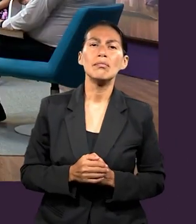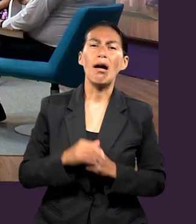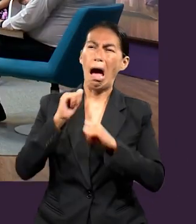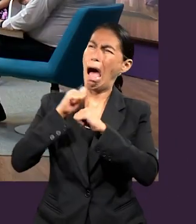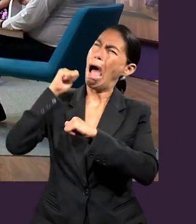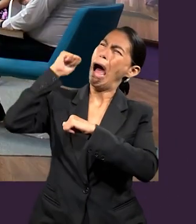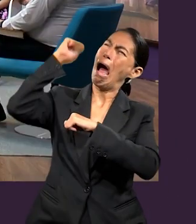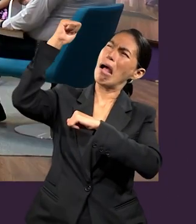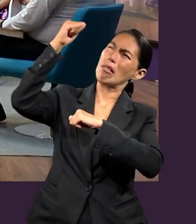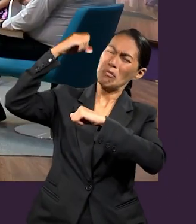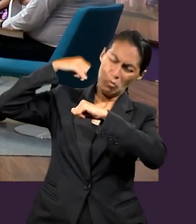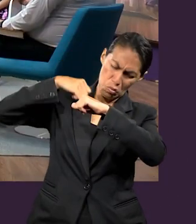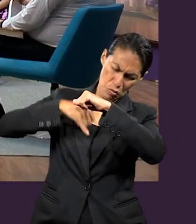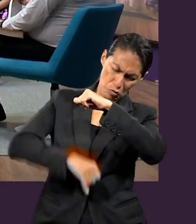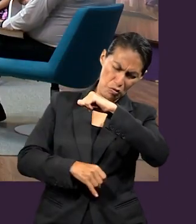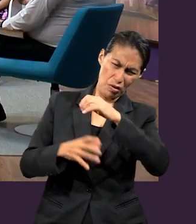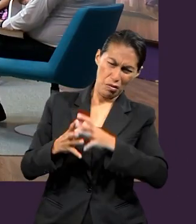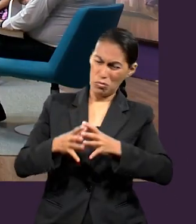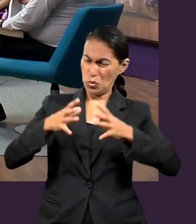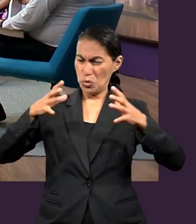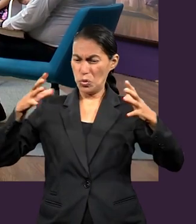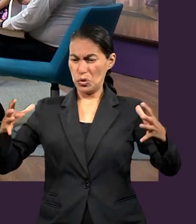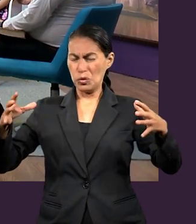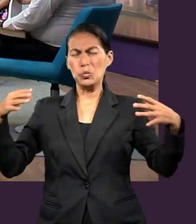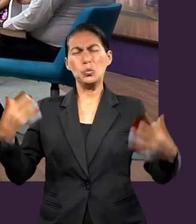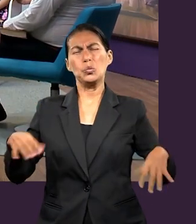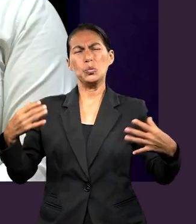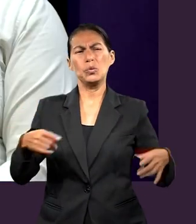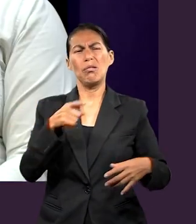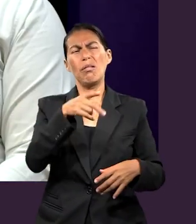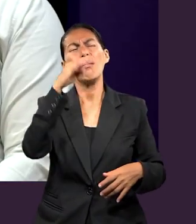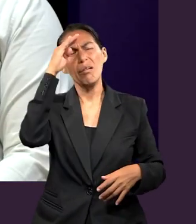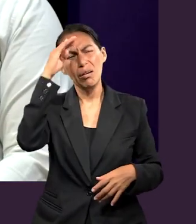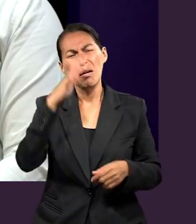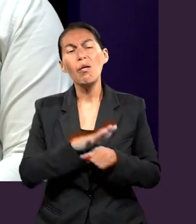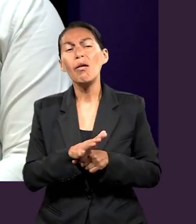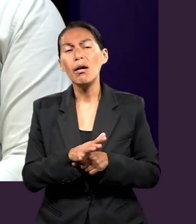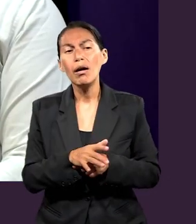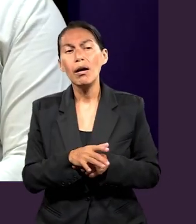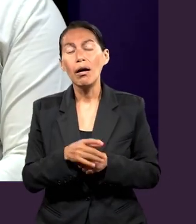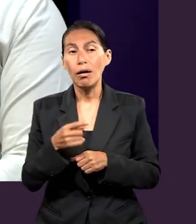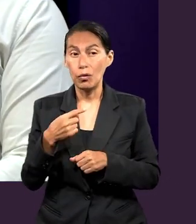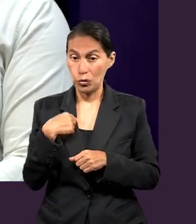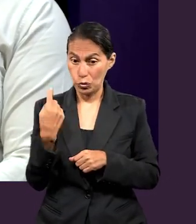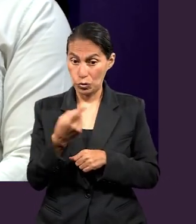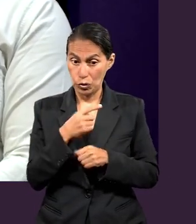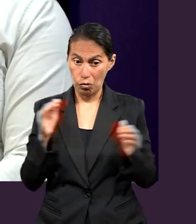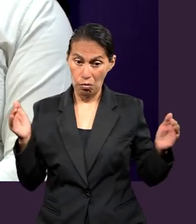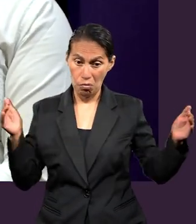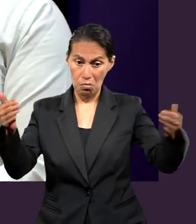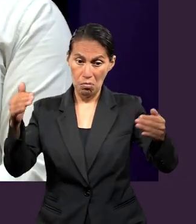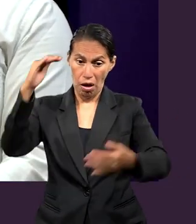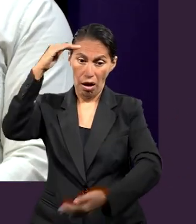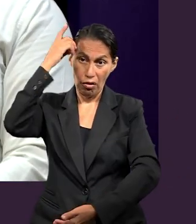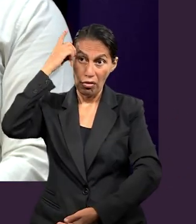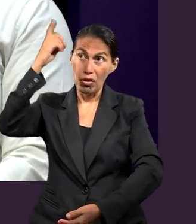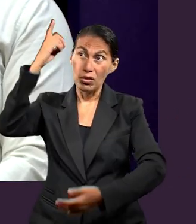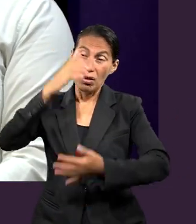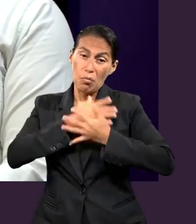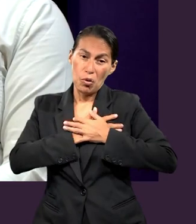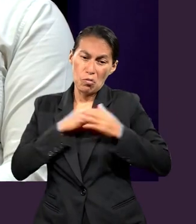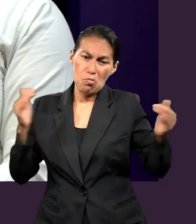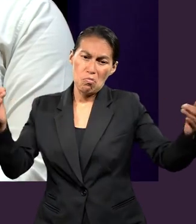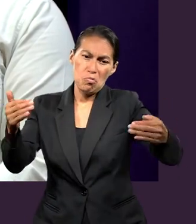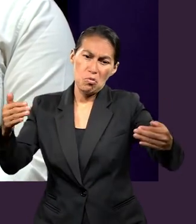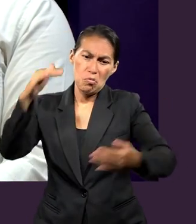lo profundo, lo ancho. Eliasí, ¿qué podrías decir de eso? Realmente creo que no podemos encasillar en las dimensiones que Pablo